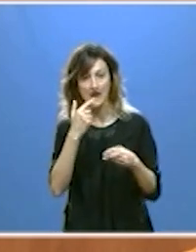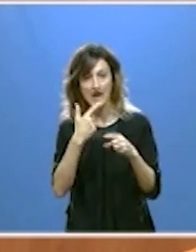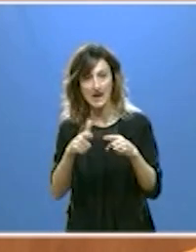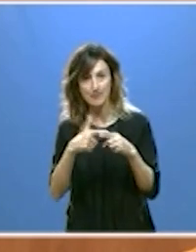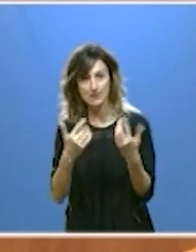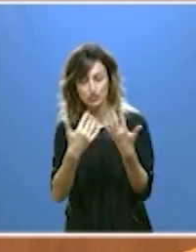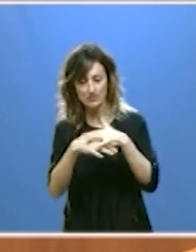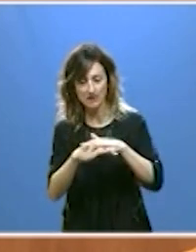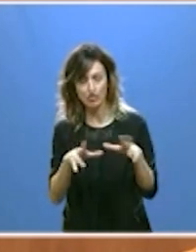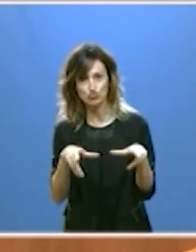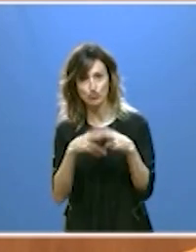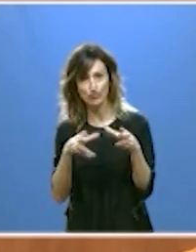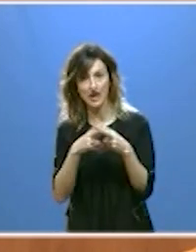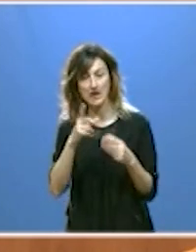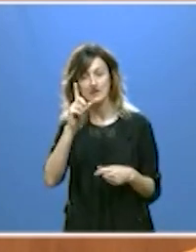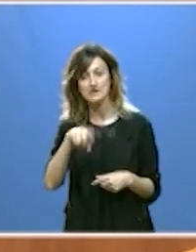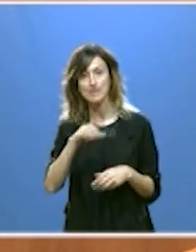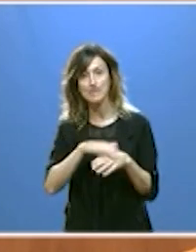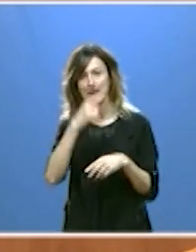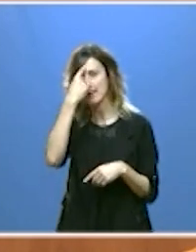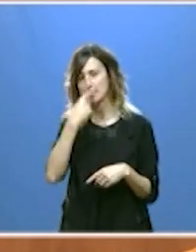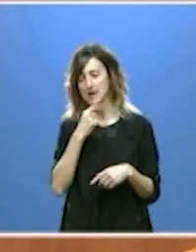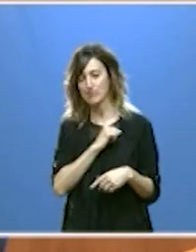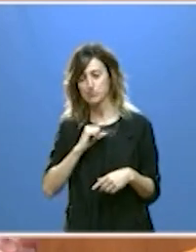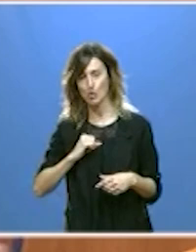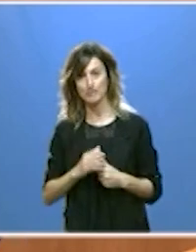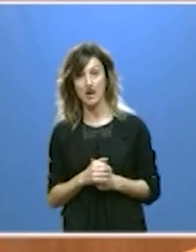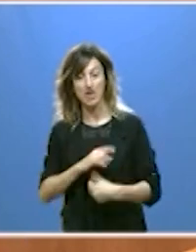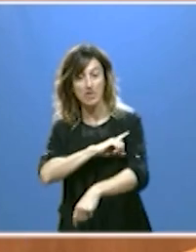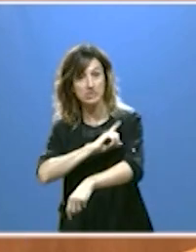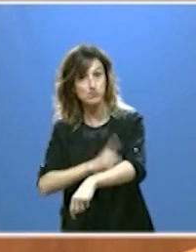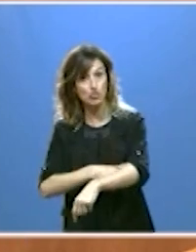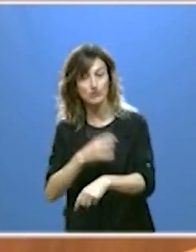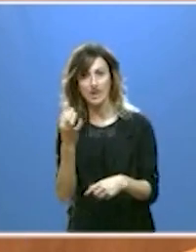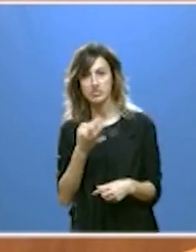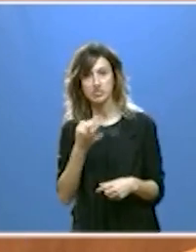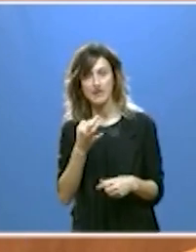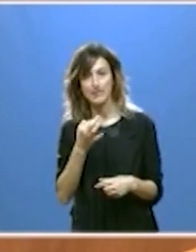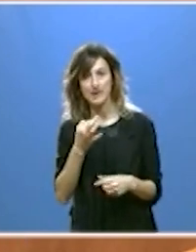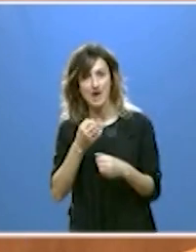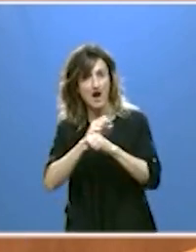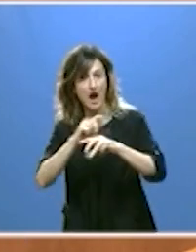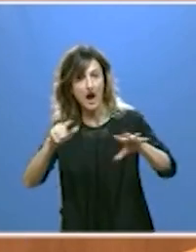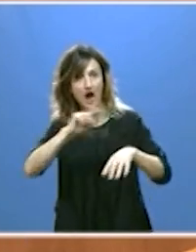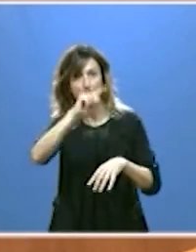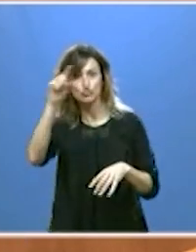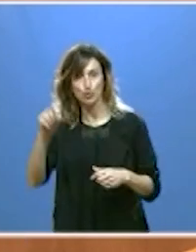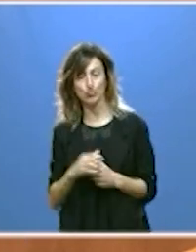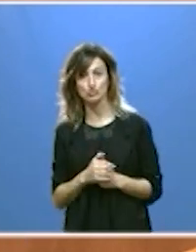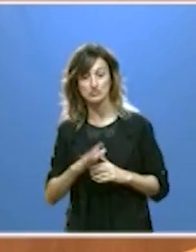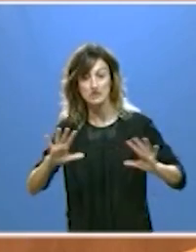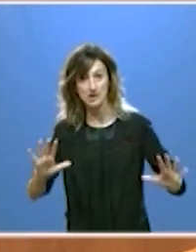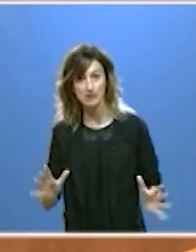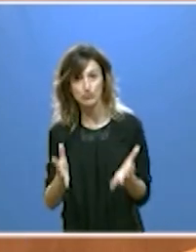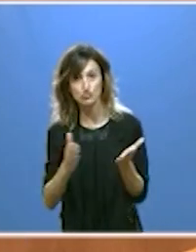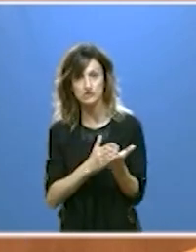integración social y también para la propia imagen. El deporte que debe llegar por ello a todos y así estamos impulsando